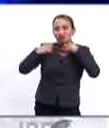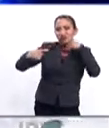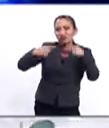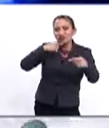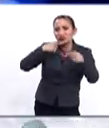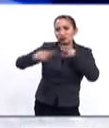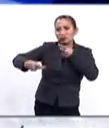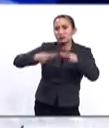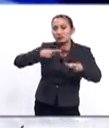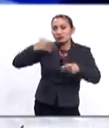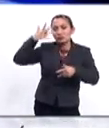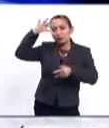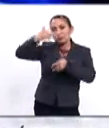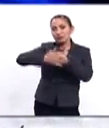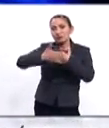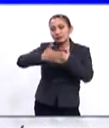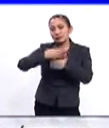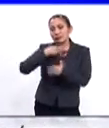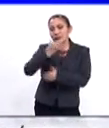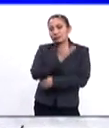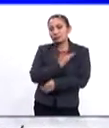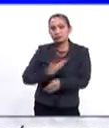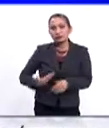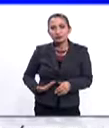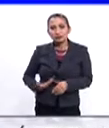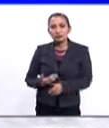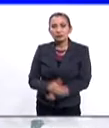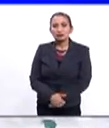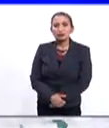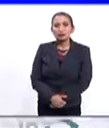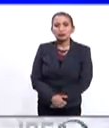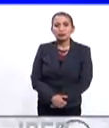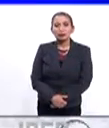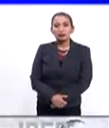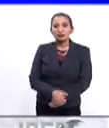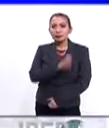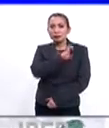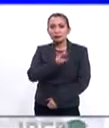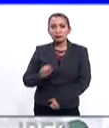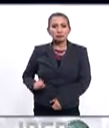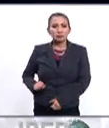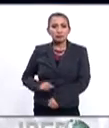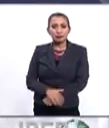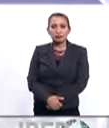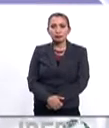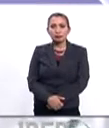debates organizados rumbo a la presidencia o rumbo a las elecciones presidenciales en El Salvador.